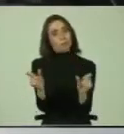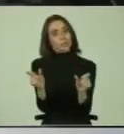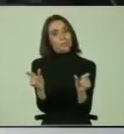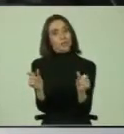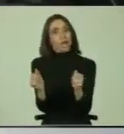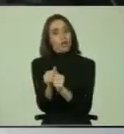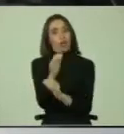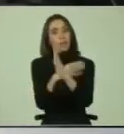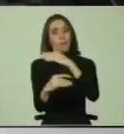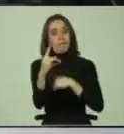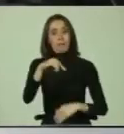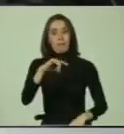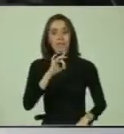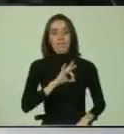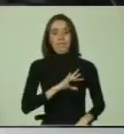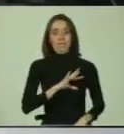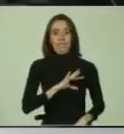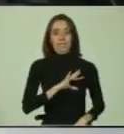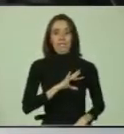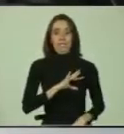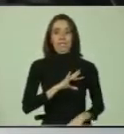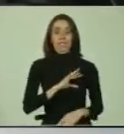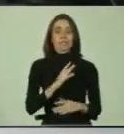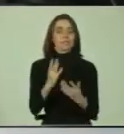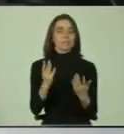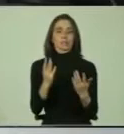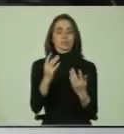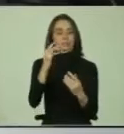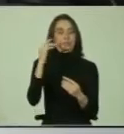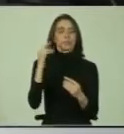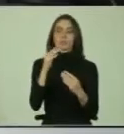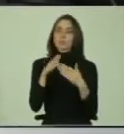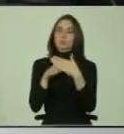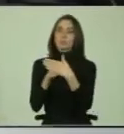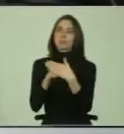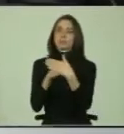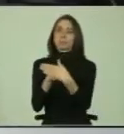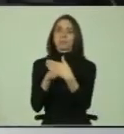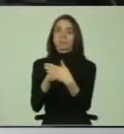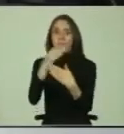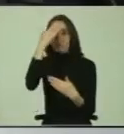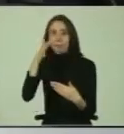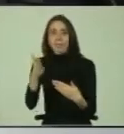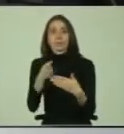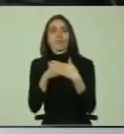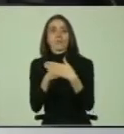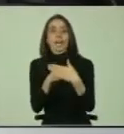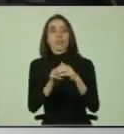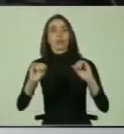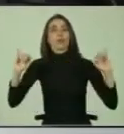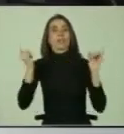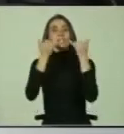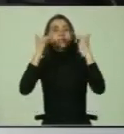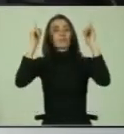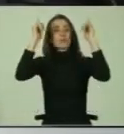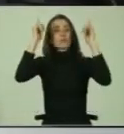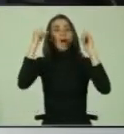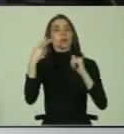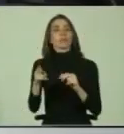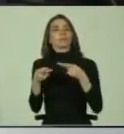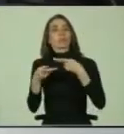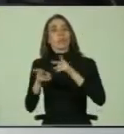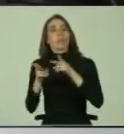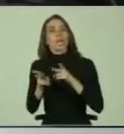discapacidad en Chile es particularmente adversa por las barreras que experimentan en el disfrute y goce de sus derechos,